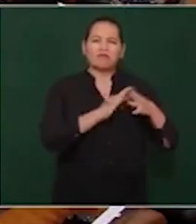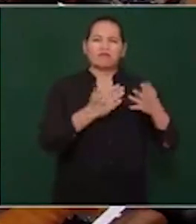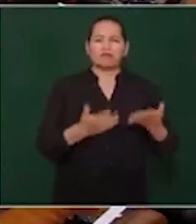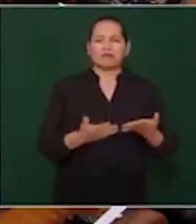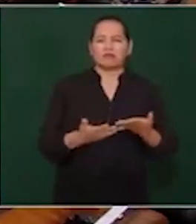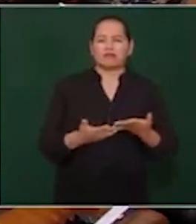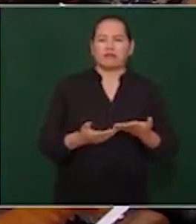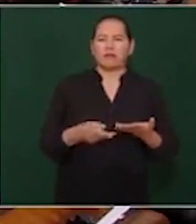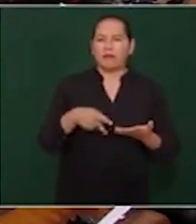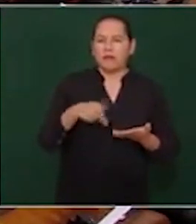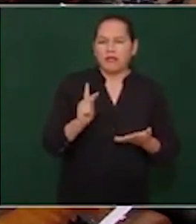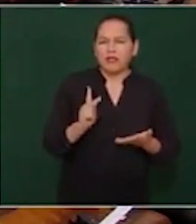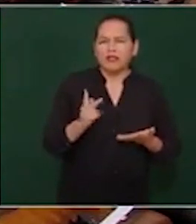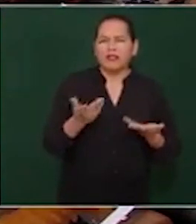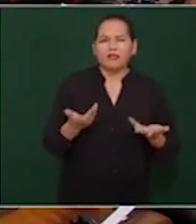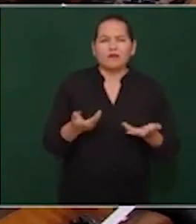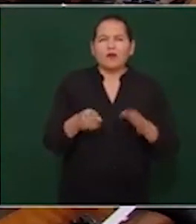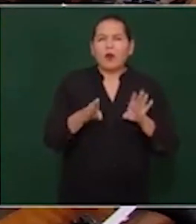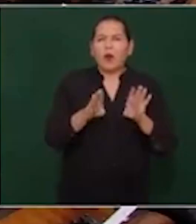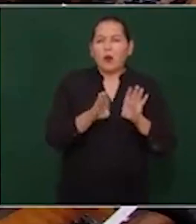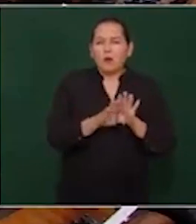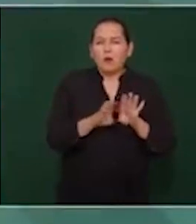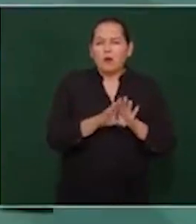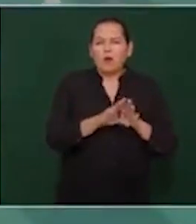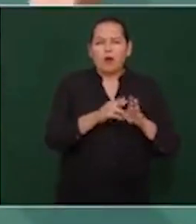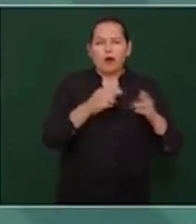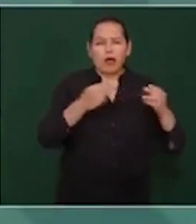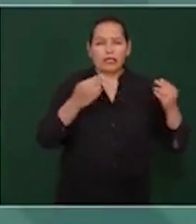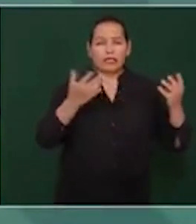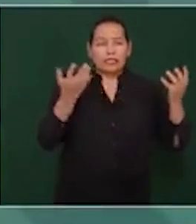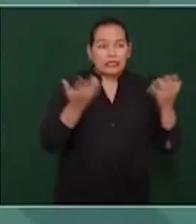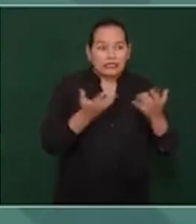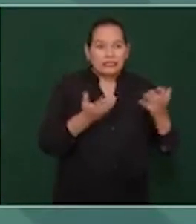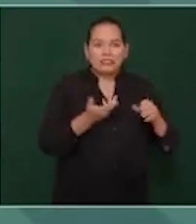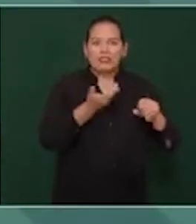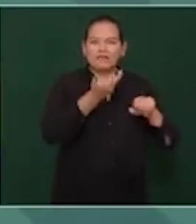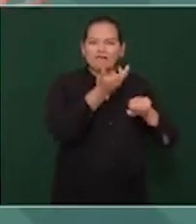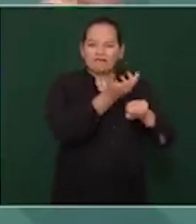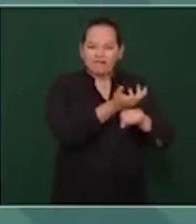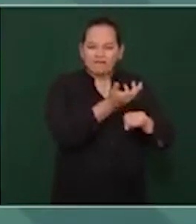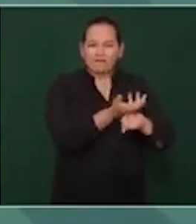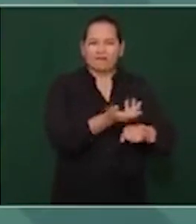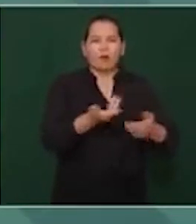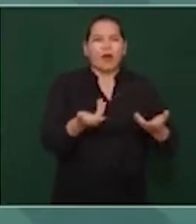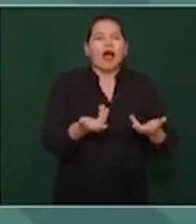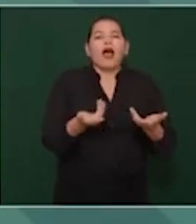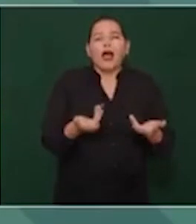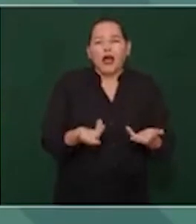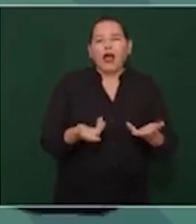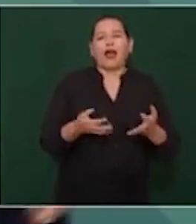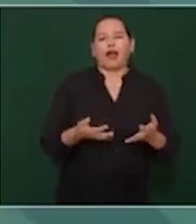¿Cómo surge? Bueno, pues con la llegada de migrantes de todo el mundo,